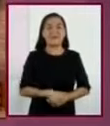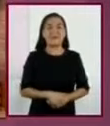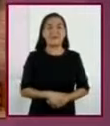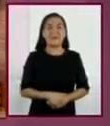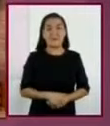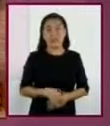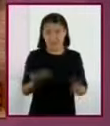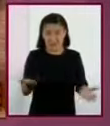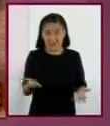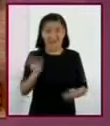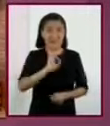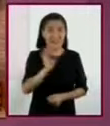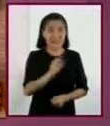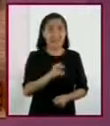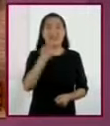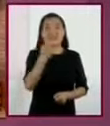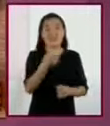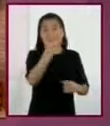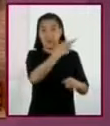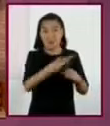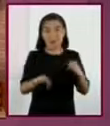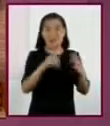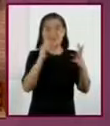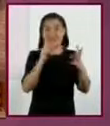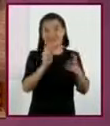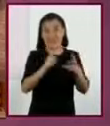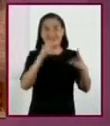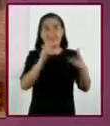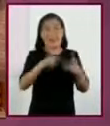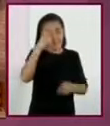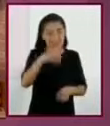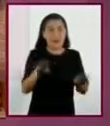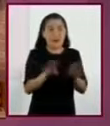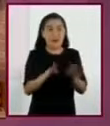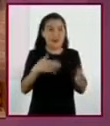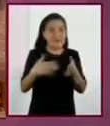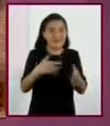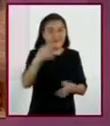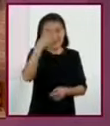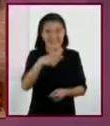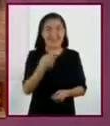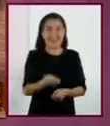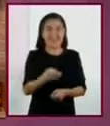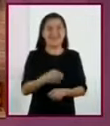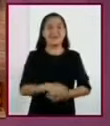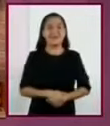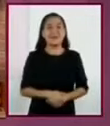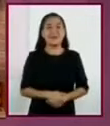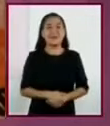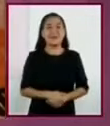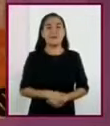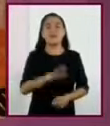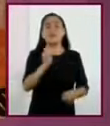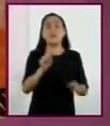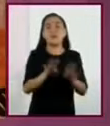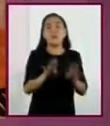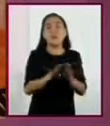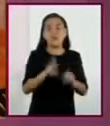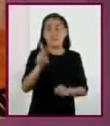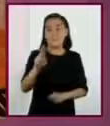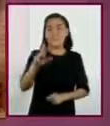Finalmente, el último ingrediente que nos servirá para condimentar nuestra preparación son las predicciones.